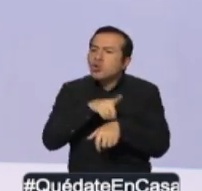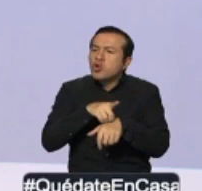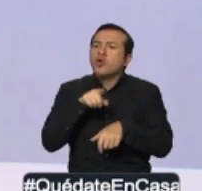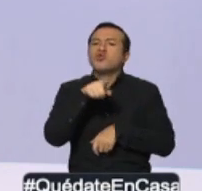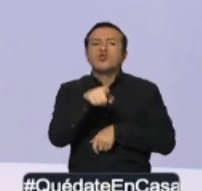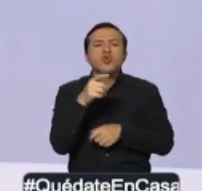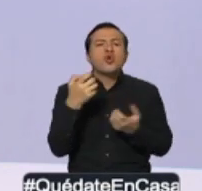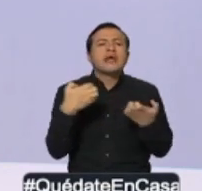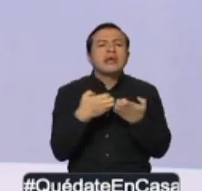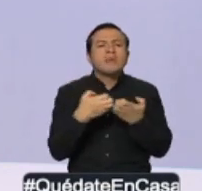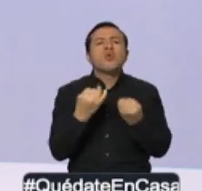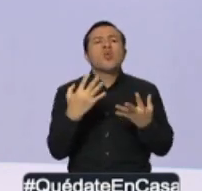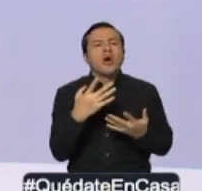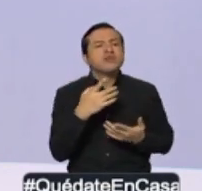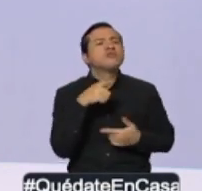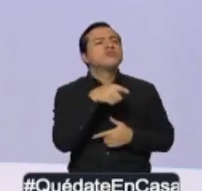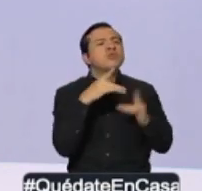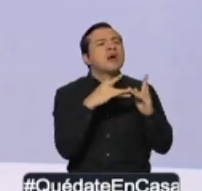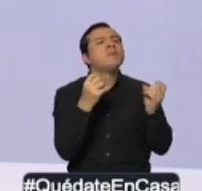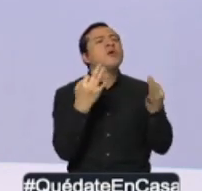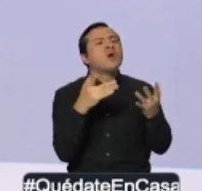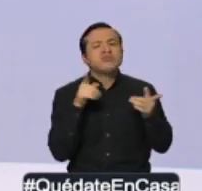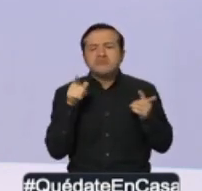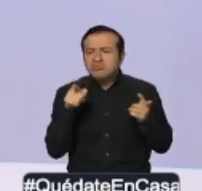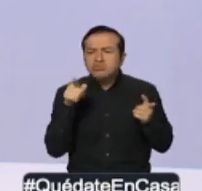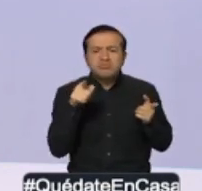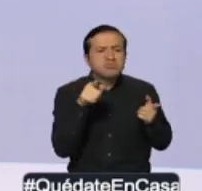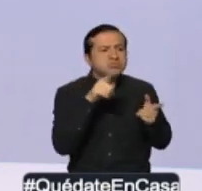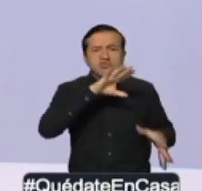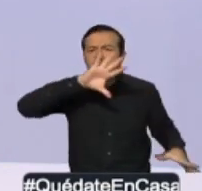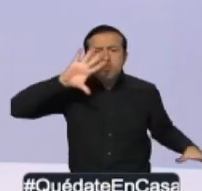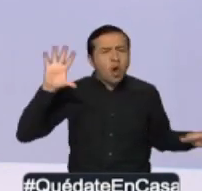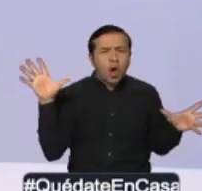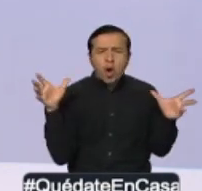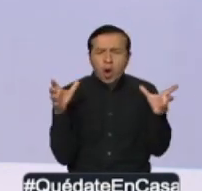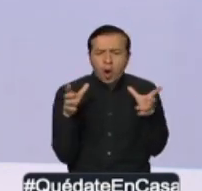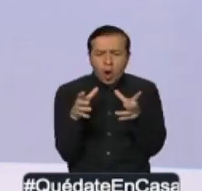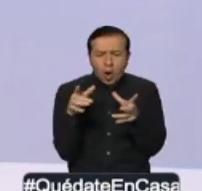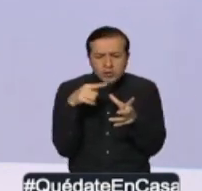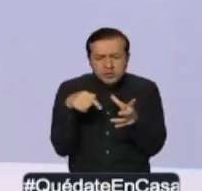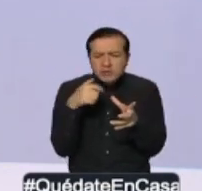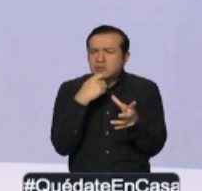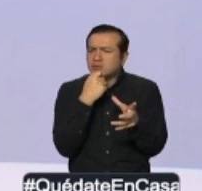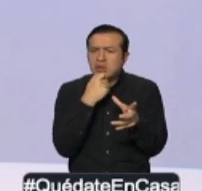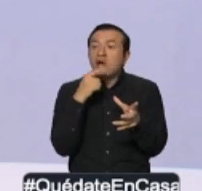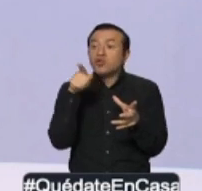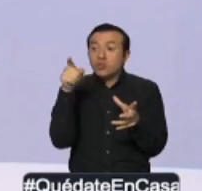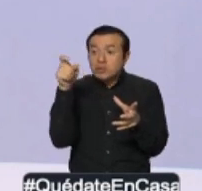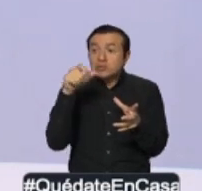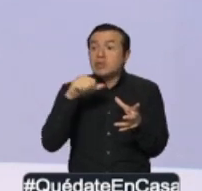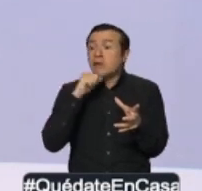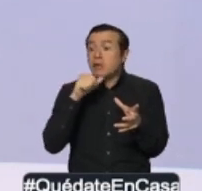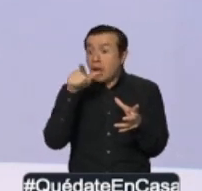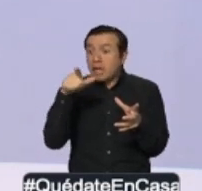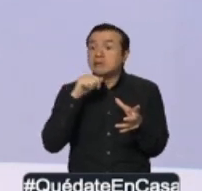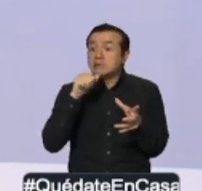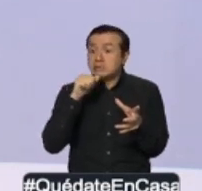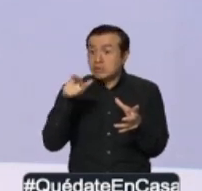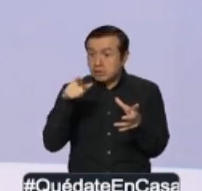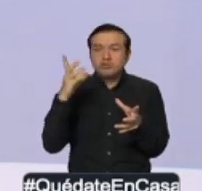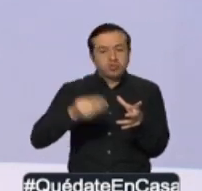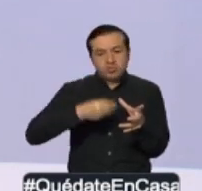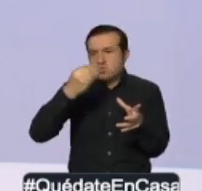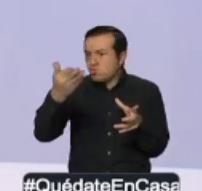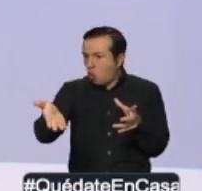equipos, camas disponibles, insumos, medicamentos, y vemos dónde están las necesidades y se toma la decisión